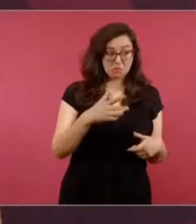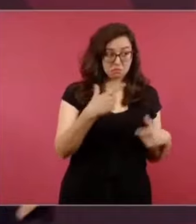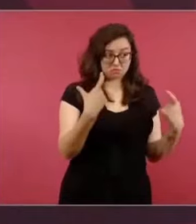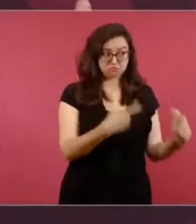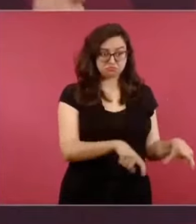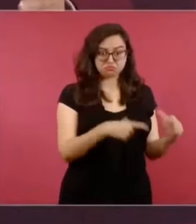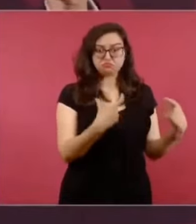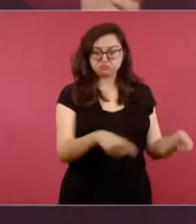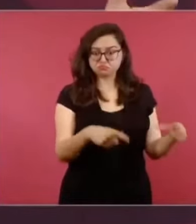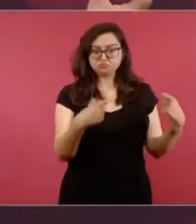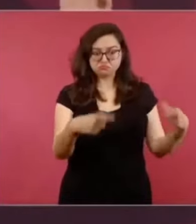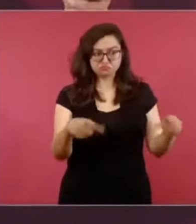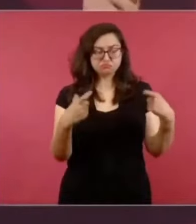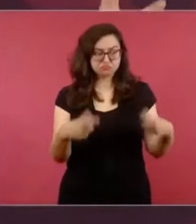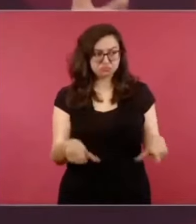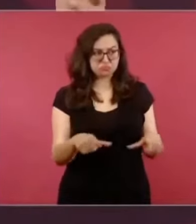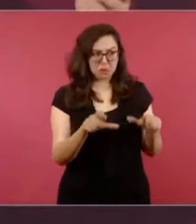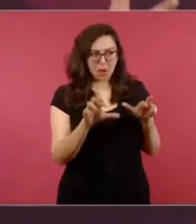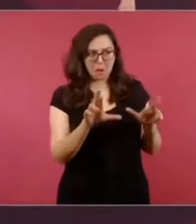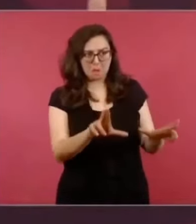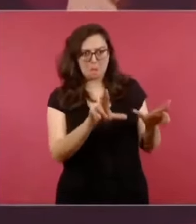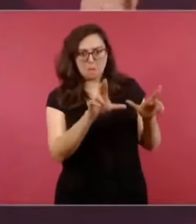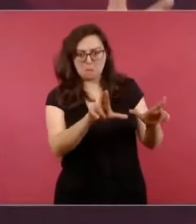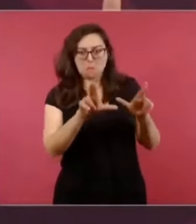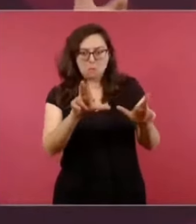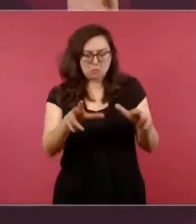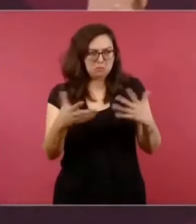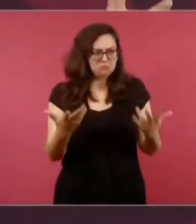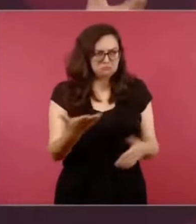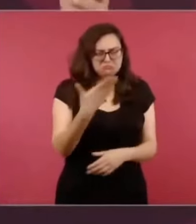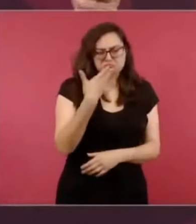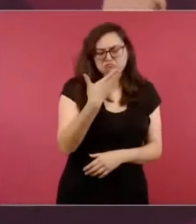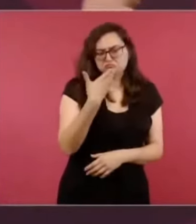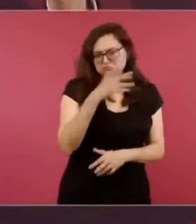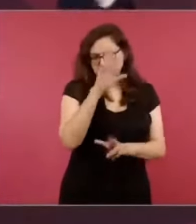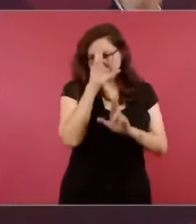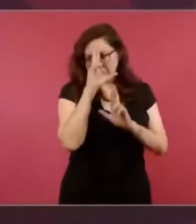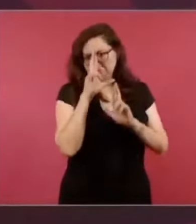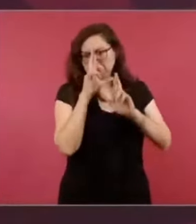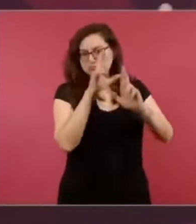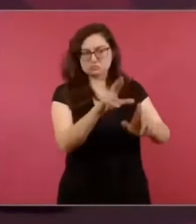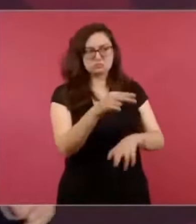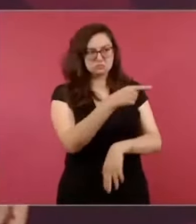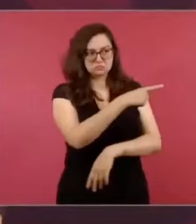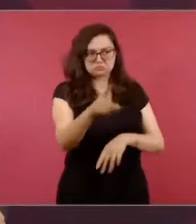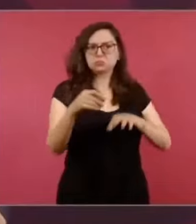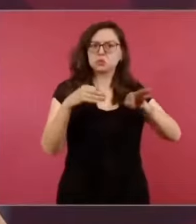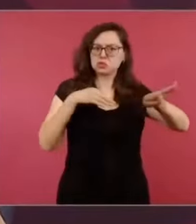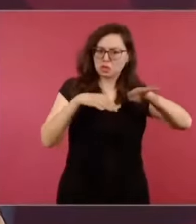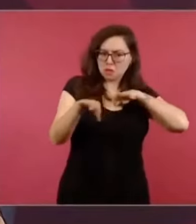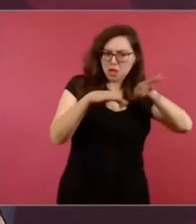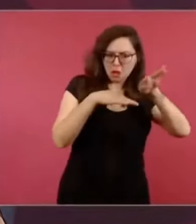No hay quienes han hecho sus fortunas con trabajo de conformidad con la ley y merecen respeto.